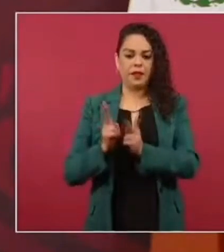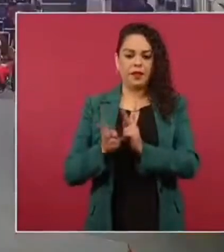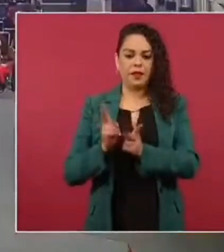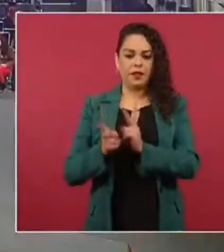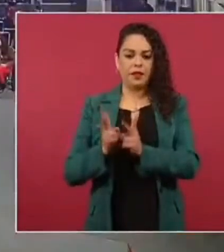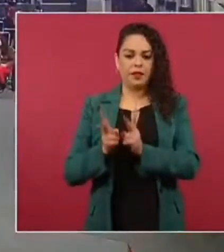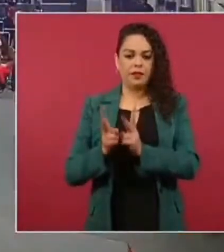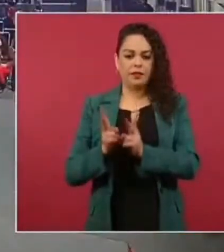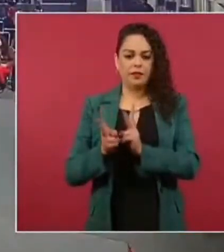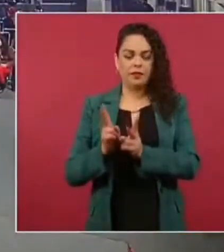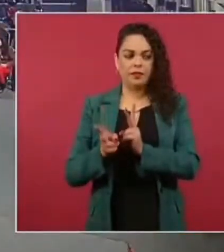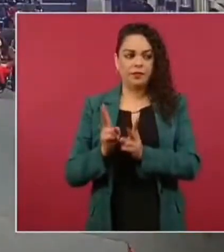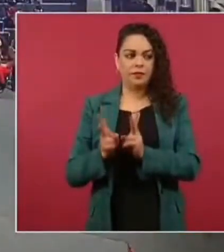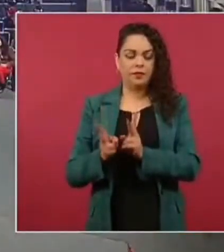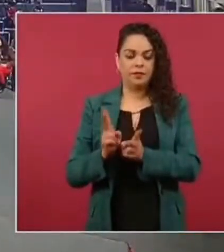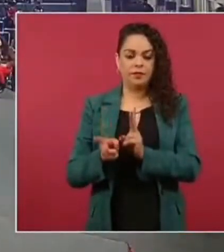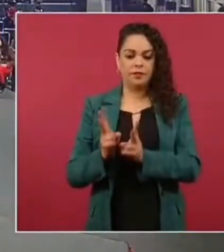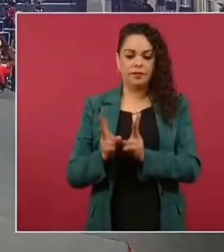tanto